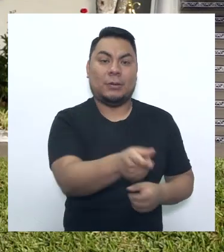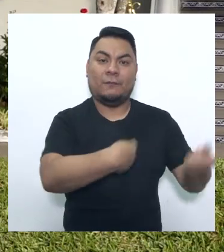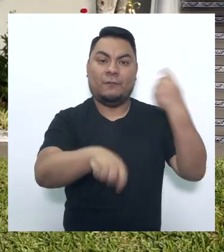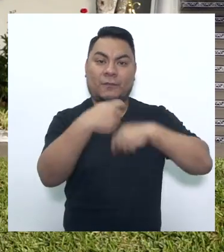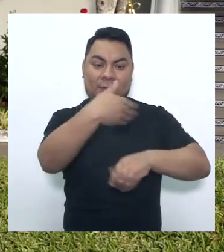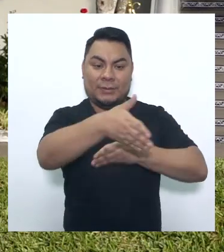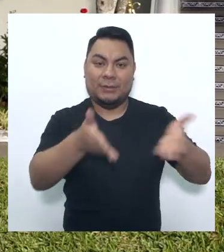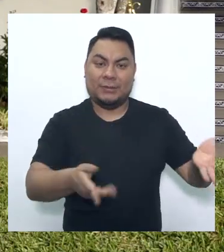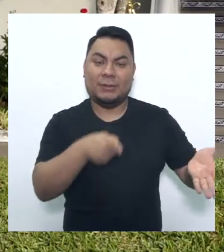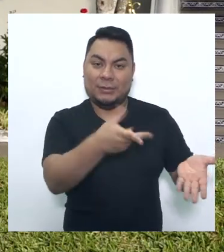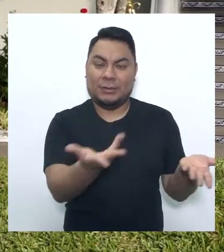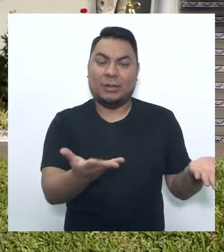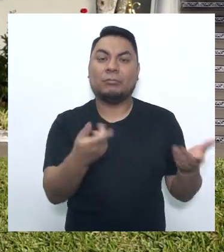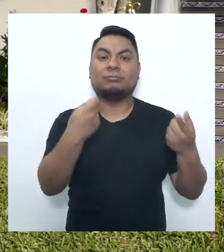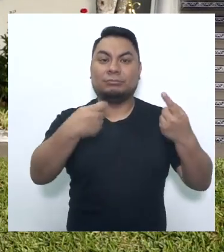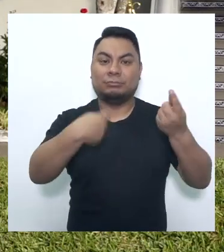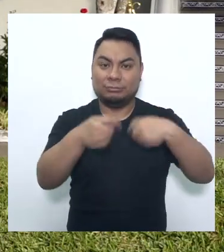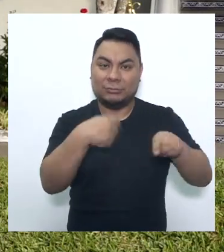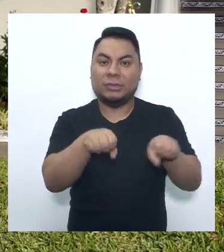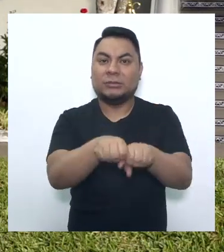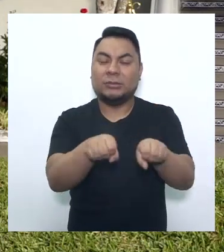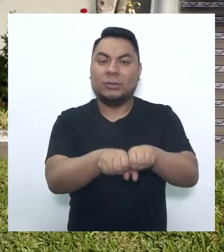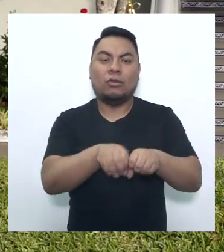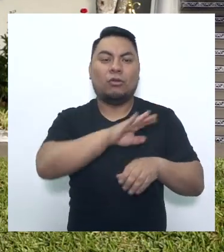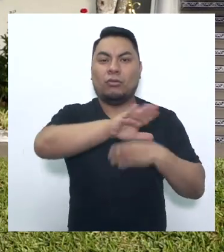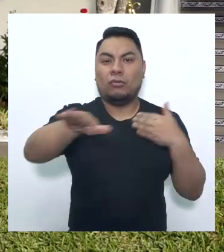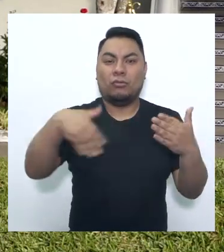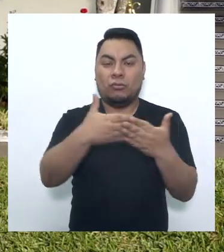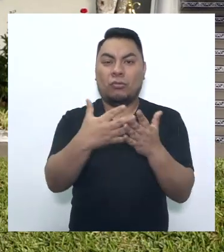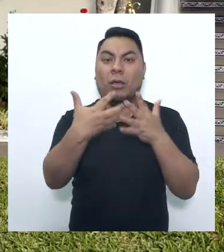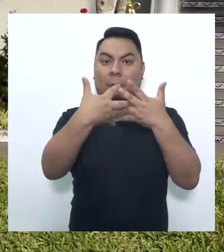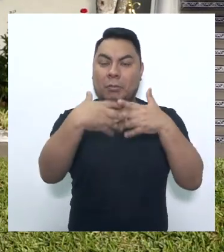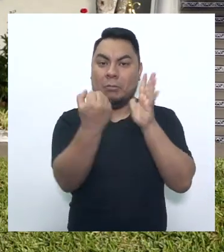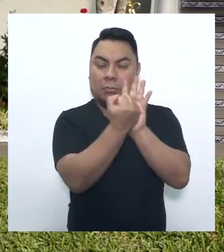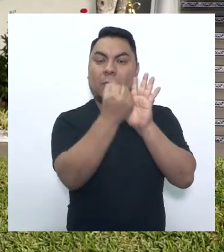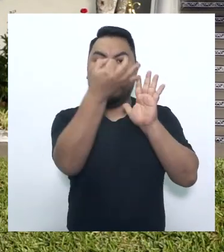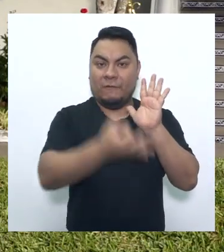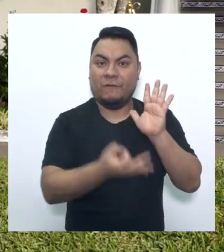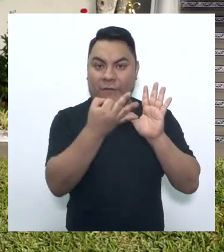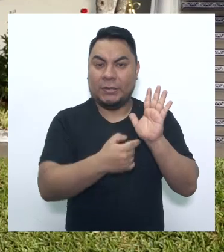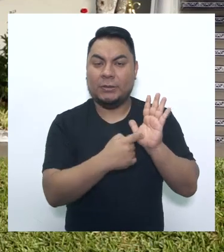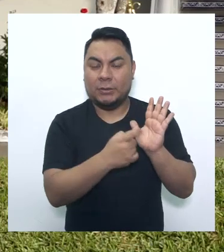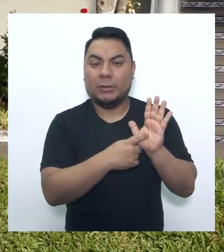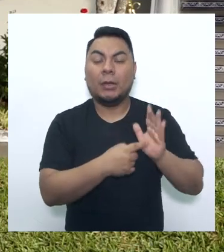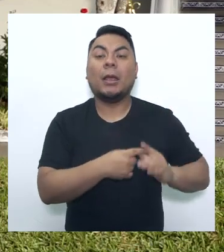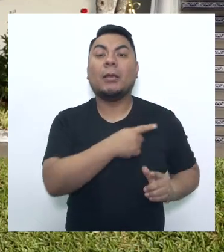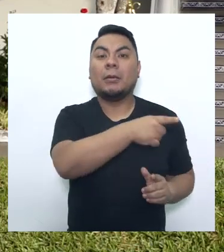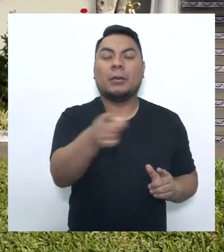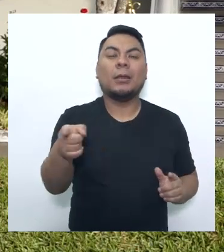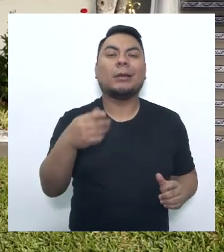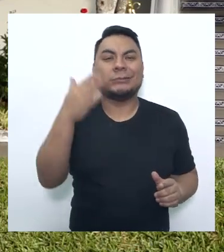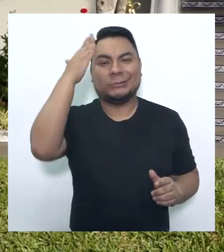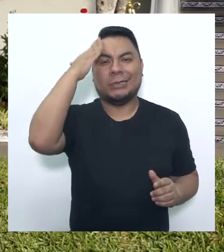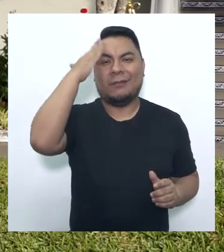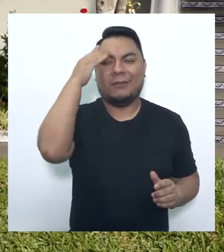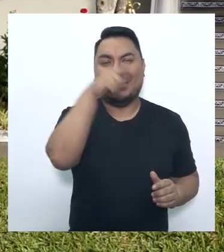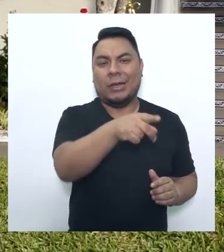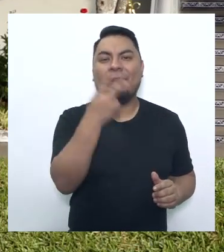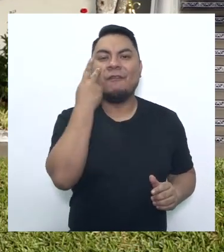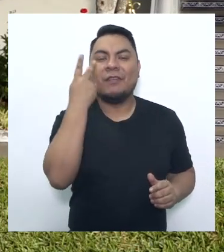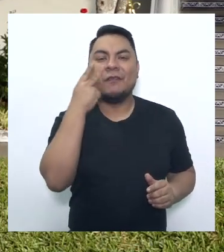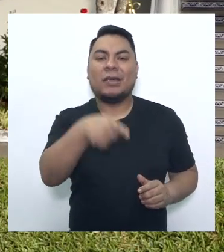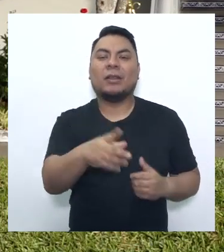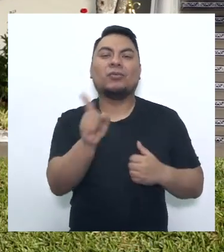de la tienda de departamento, conociendo la condición de que el producto no es original, se